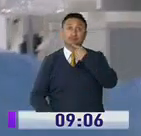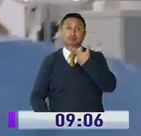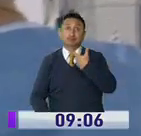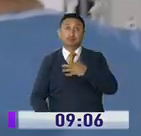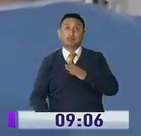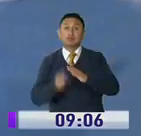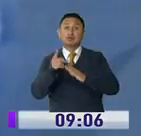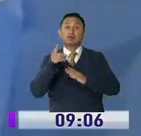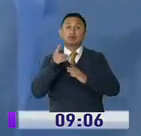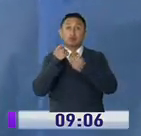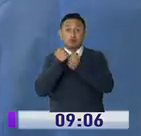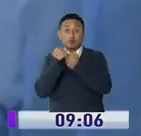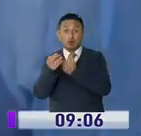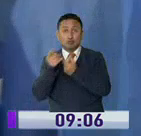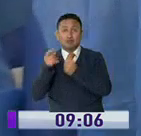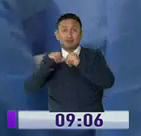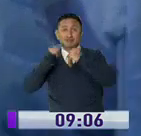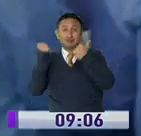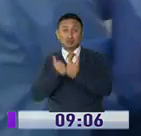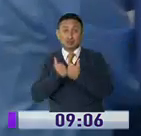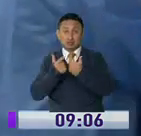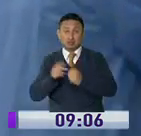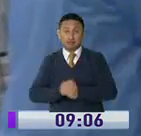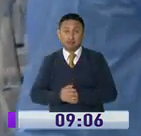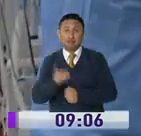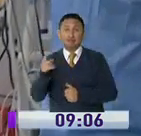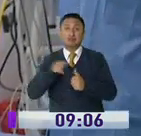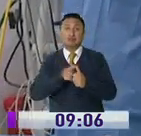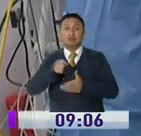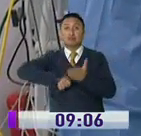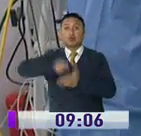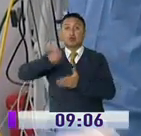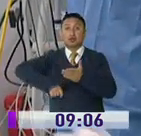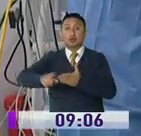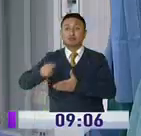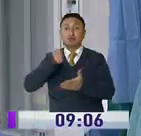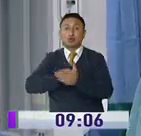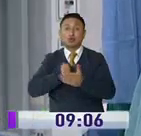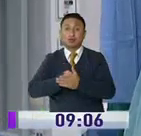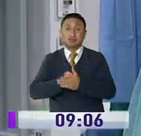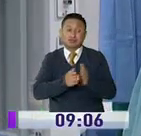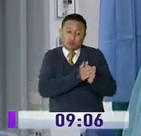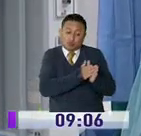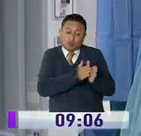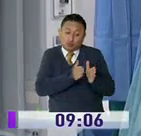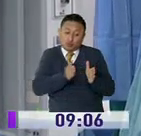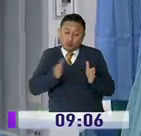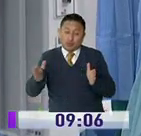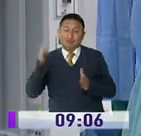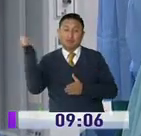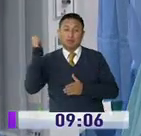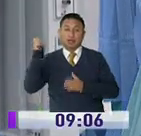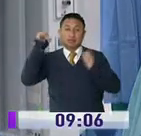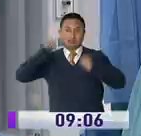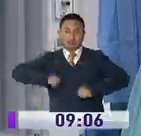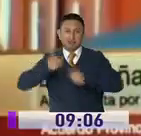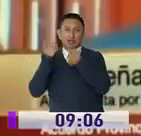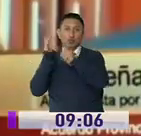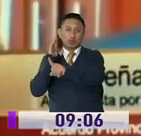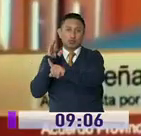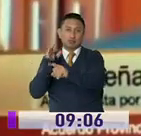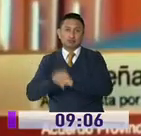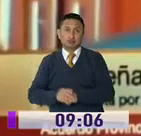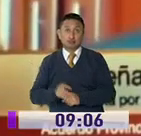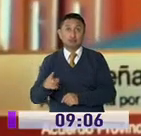que remitirá la información necesaria a la Asamblea, entre ellos los contratos y adquisiciones del IES durante la emergencia y la denuncia puesta en Fiscalía.